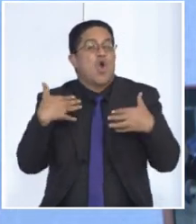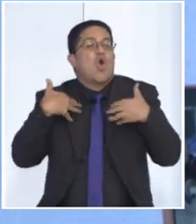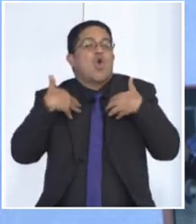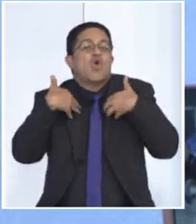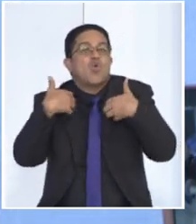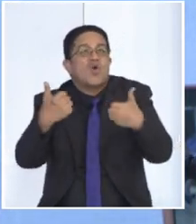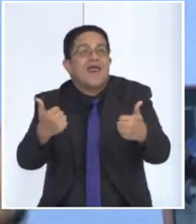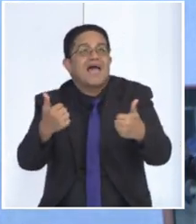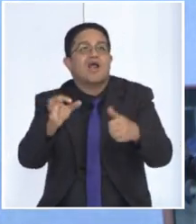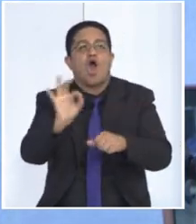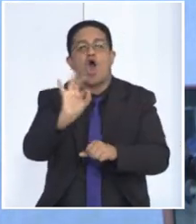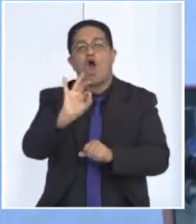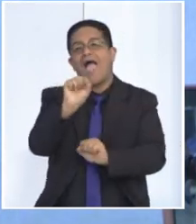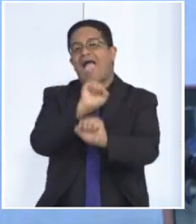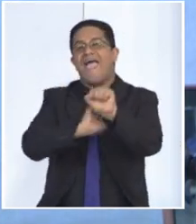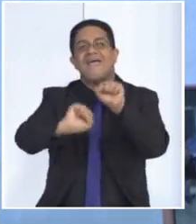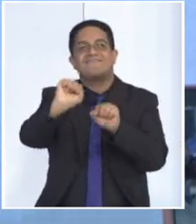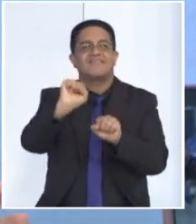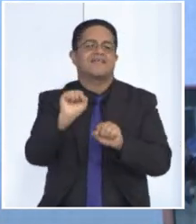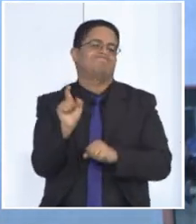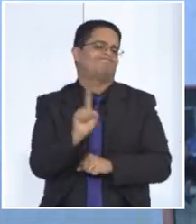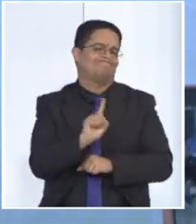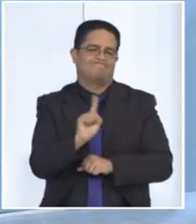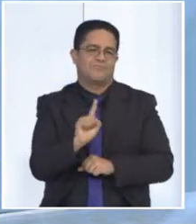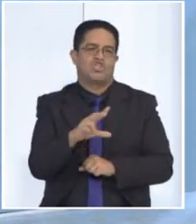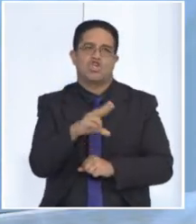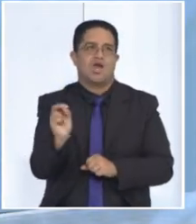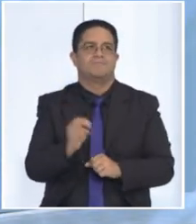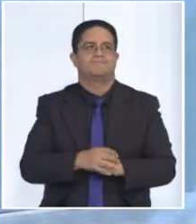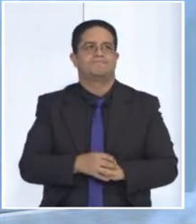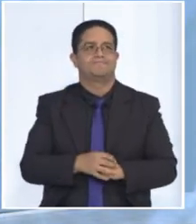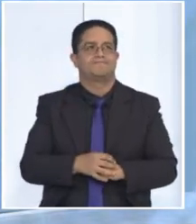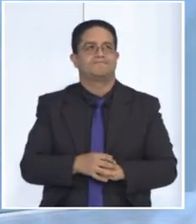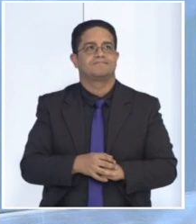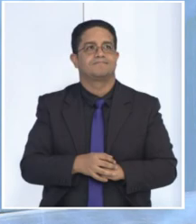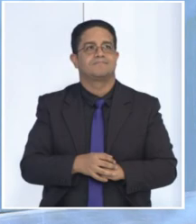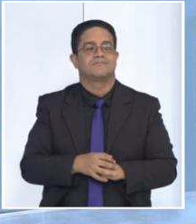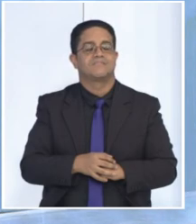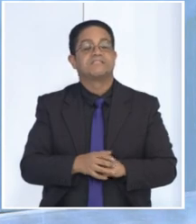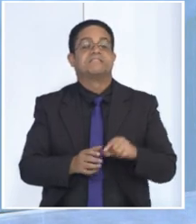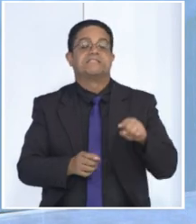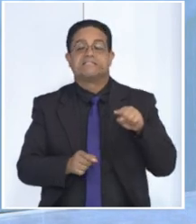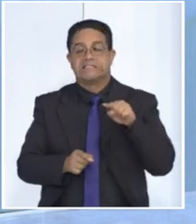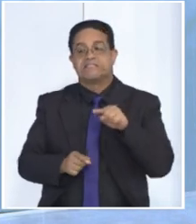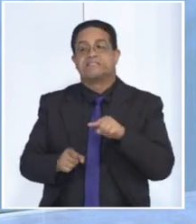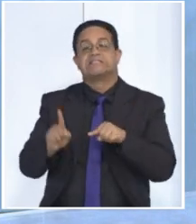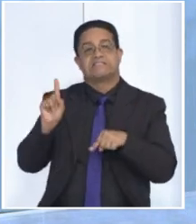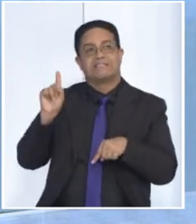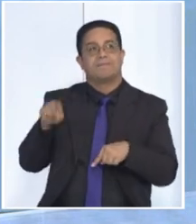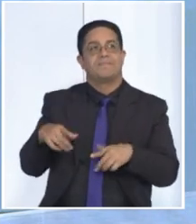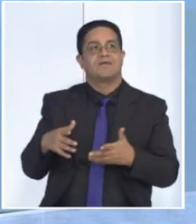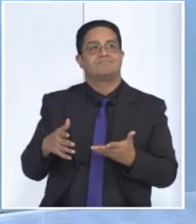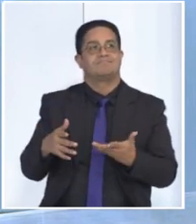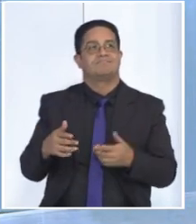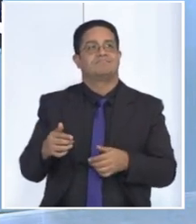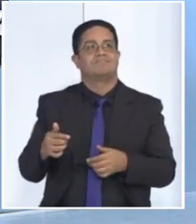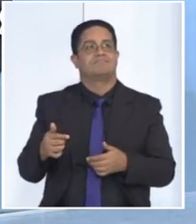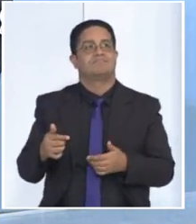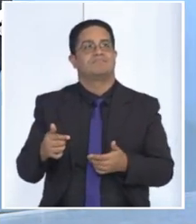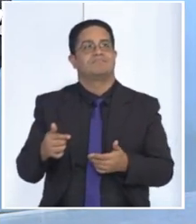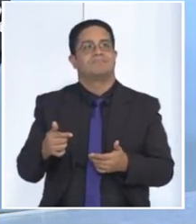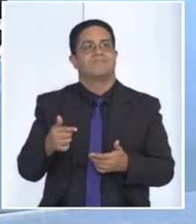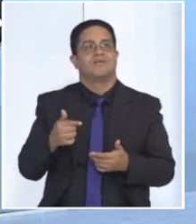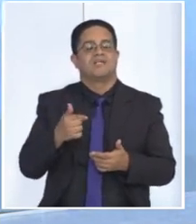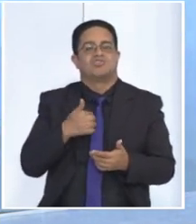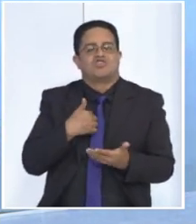prevenirla para que no te dé lo absoluto. Bueno, y ahí también sus excepciones, por lo menos yo no siento un sabor dulce